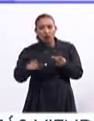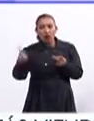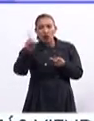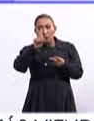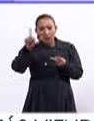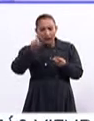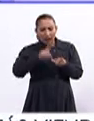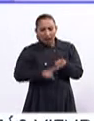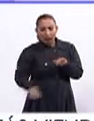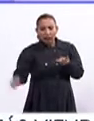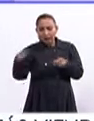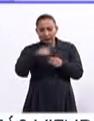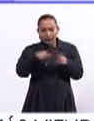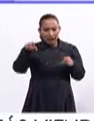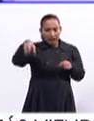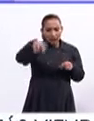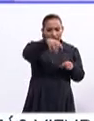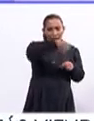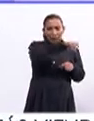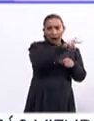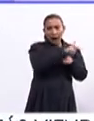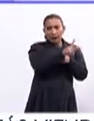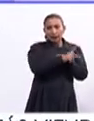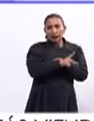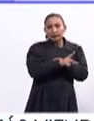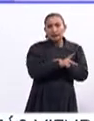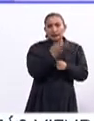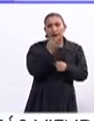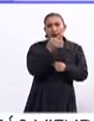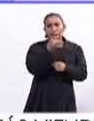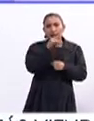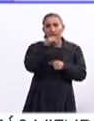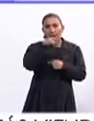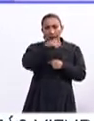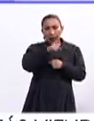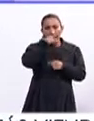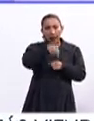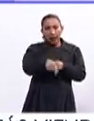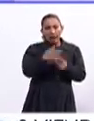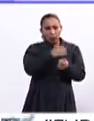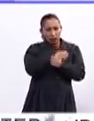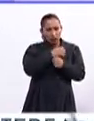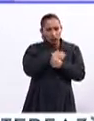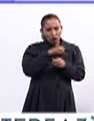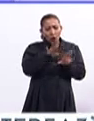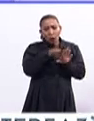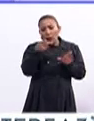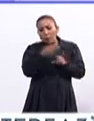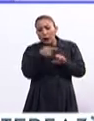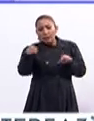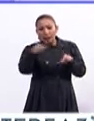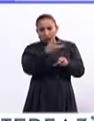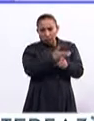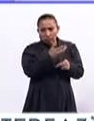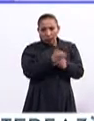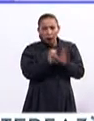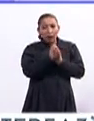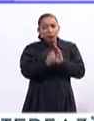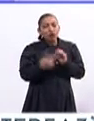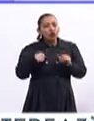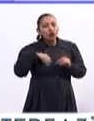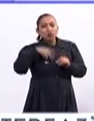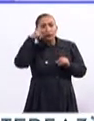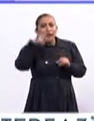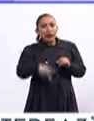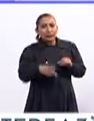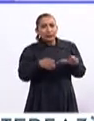dominicanos, las distintas confluencias hispanas en términos educativos en los Estados Unidos? Por ejemplo, ¿cómo estamos